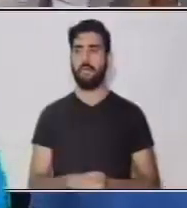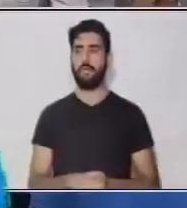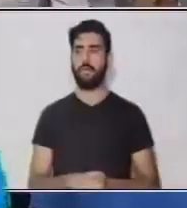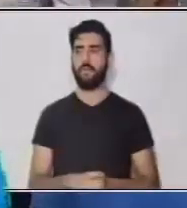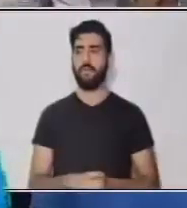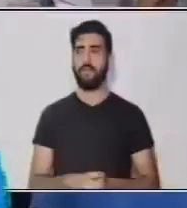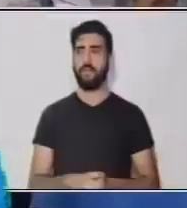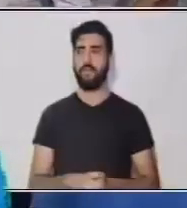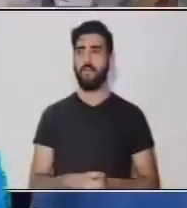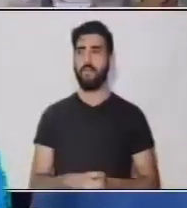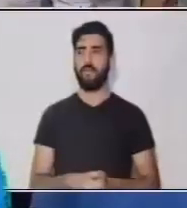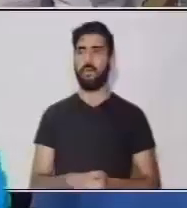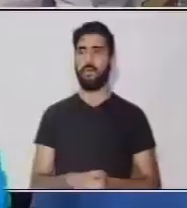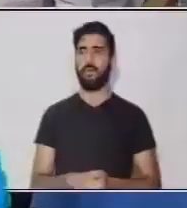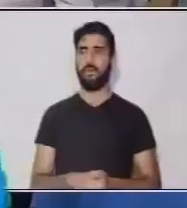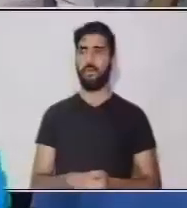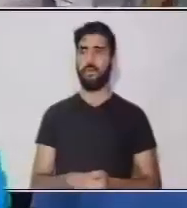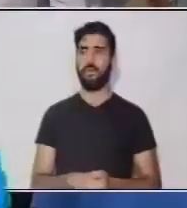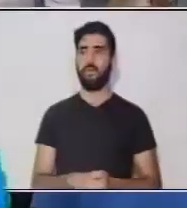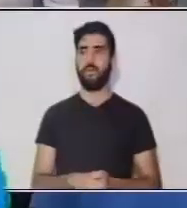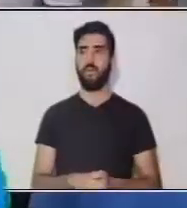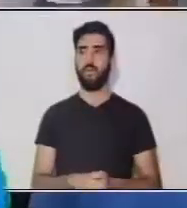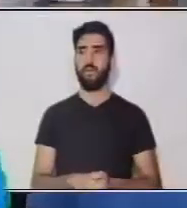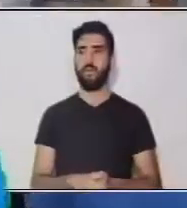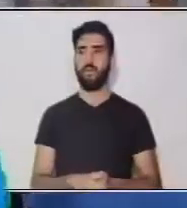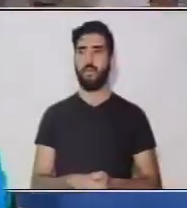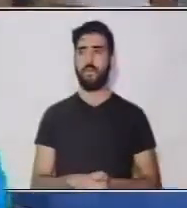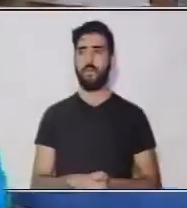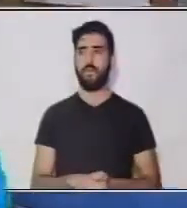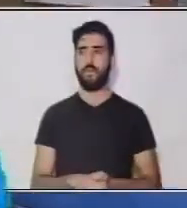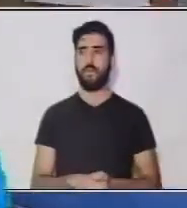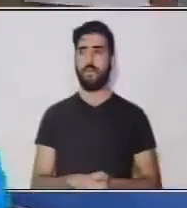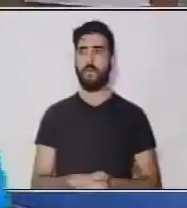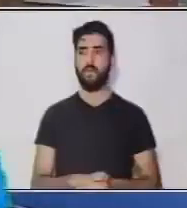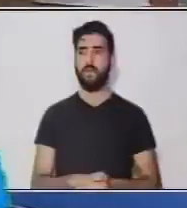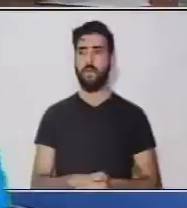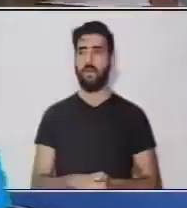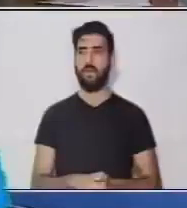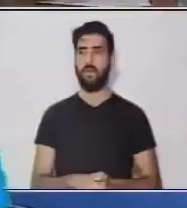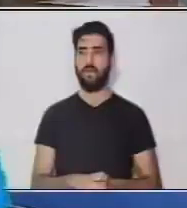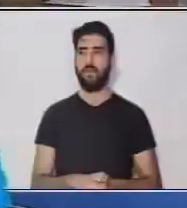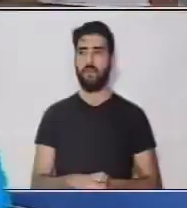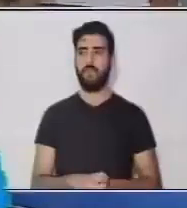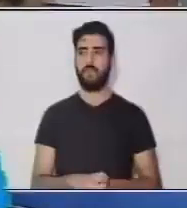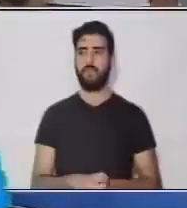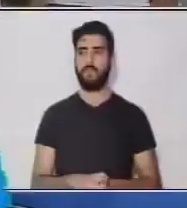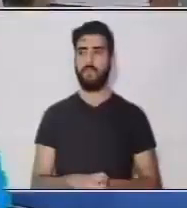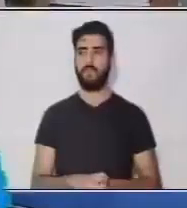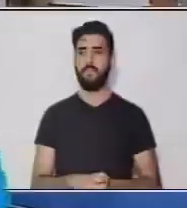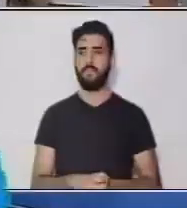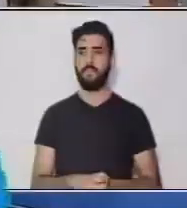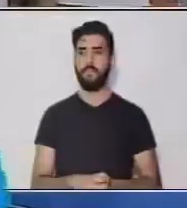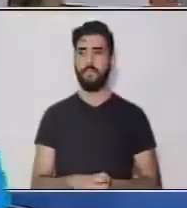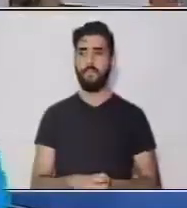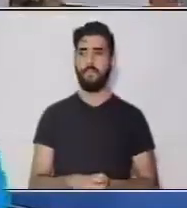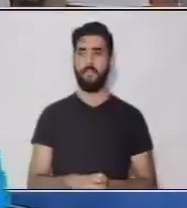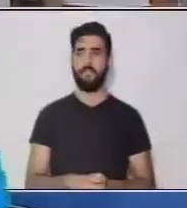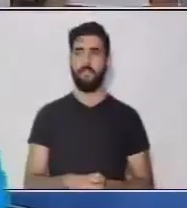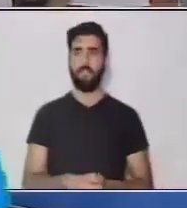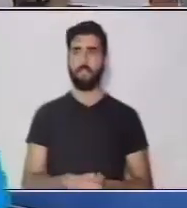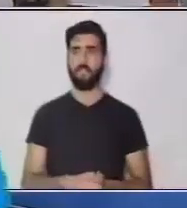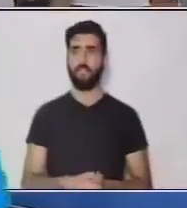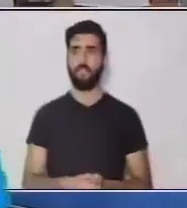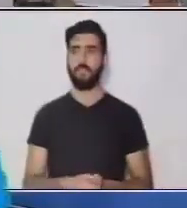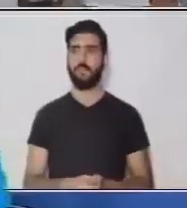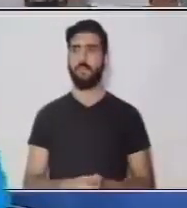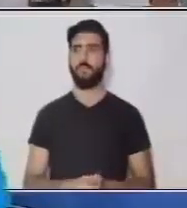Bañándolo... Con agua fría... Entonces... Con...